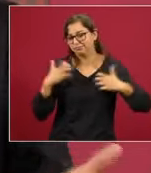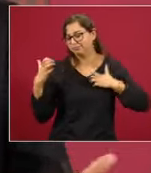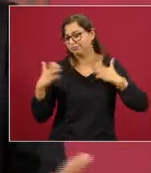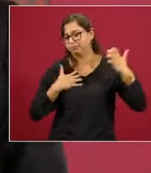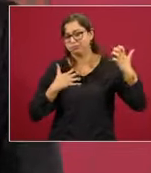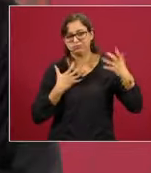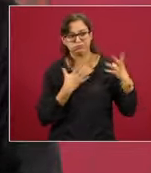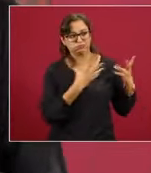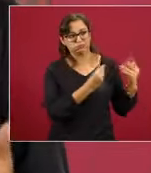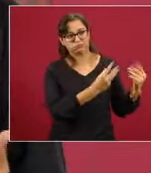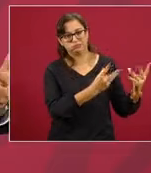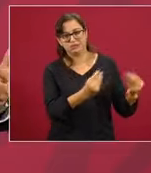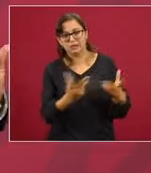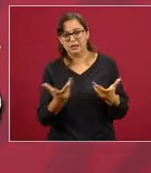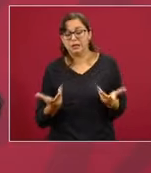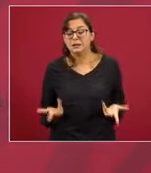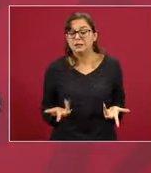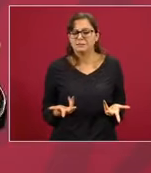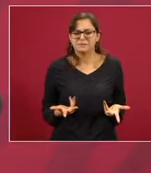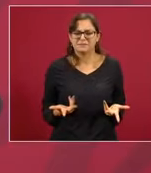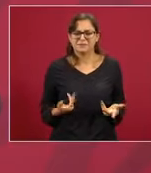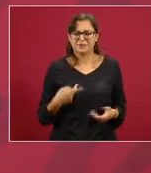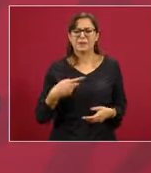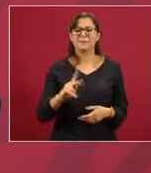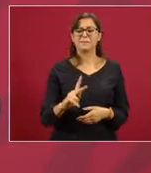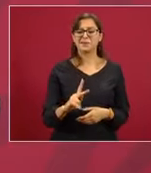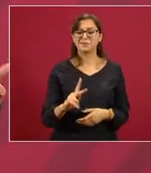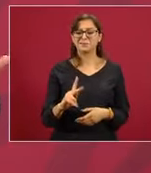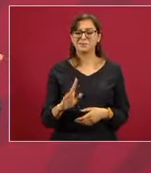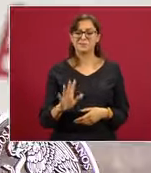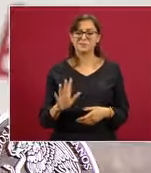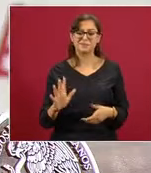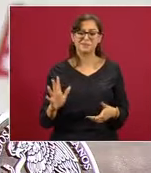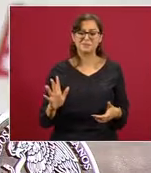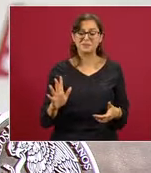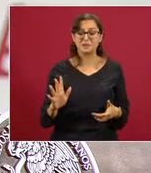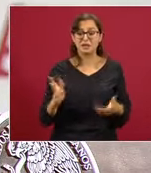Bueno, pero tampoco alarmarnos, es normal.